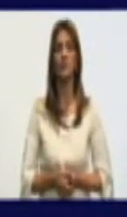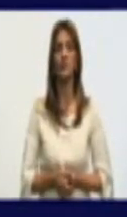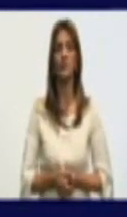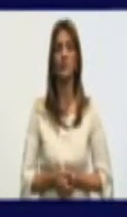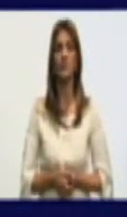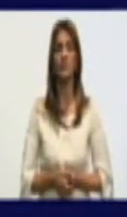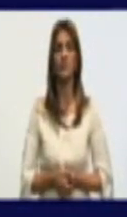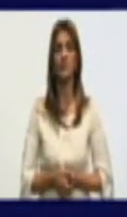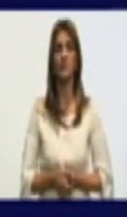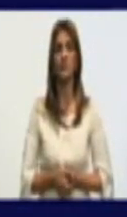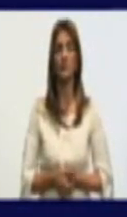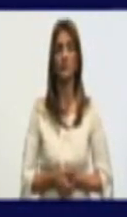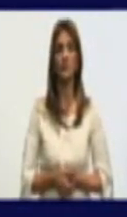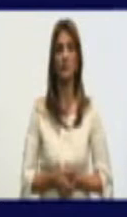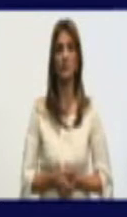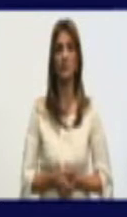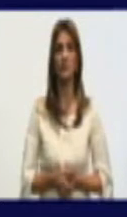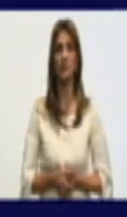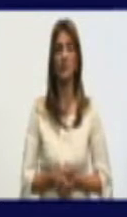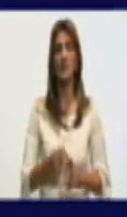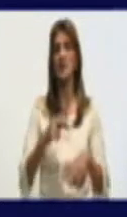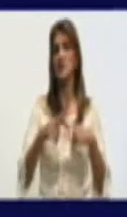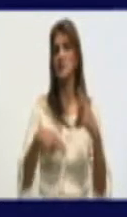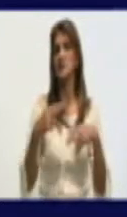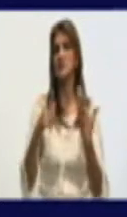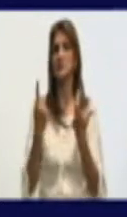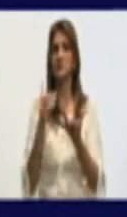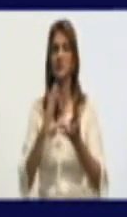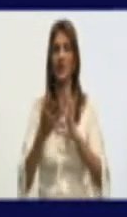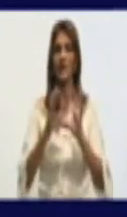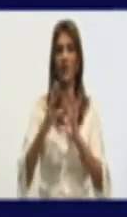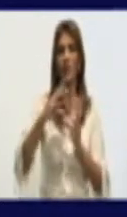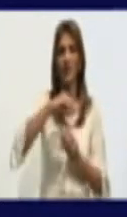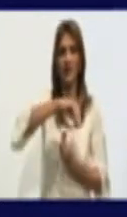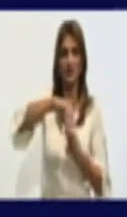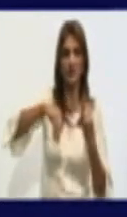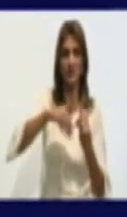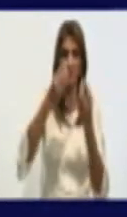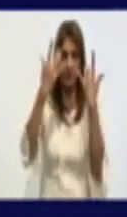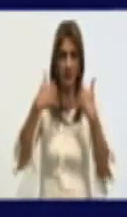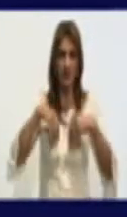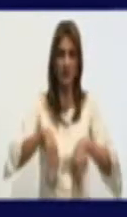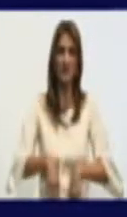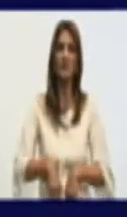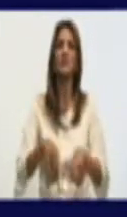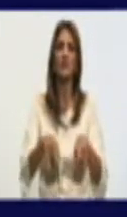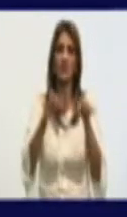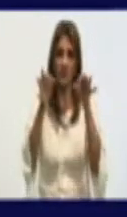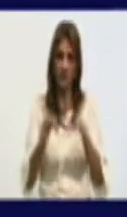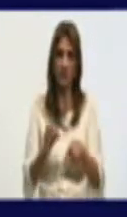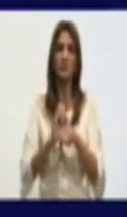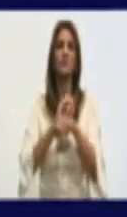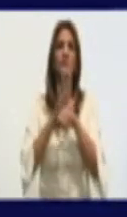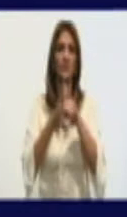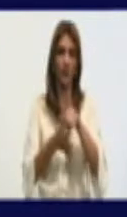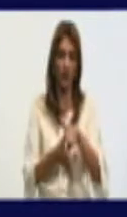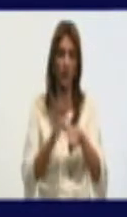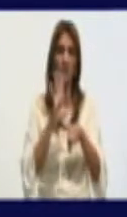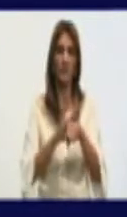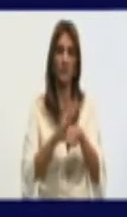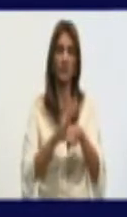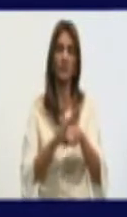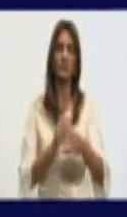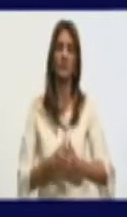es interpretado como un tromboembolismo pulmonar como consecuencia precisamente de la COVID, que es una de las complicaciones que está